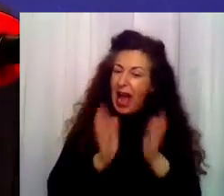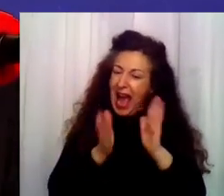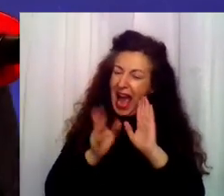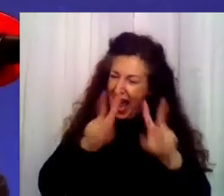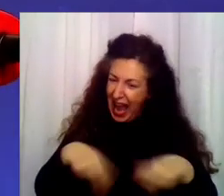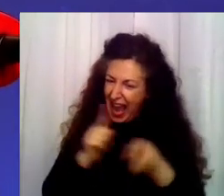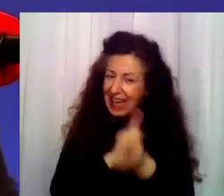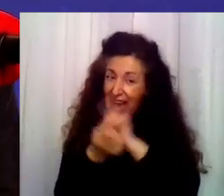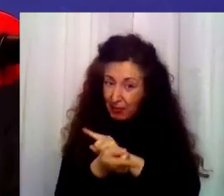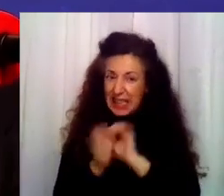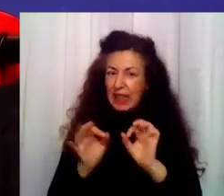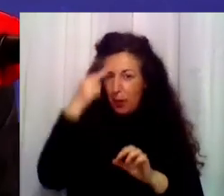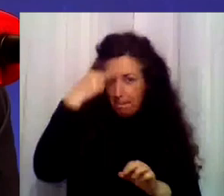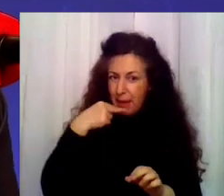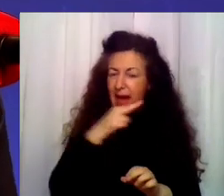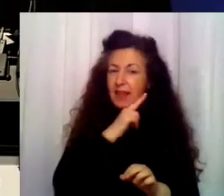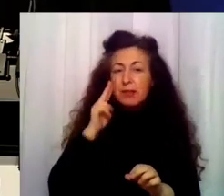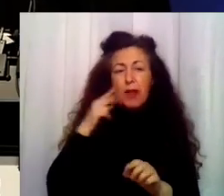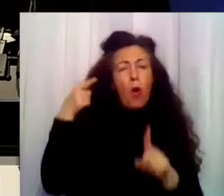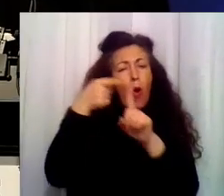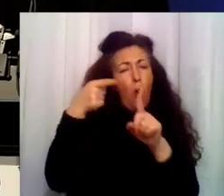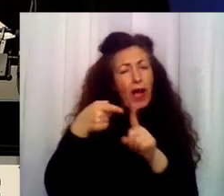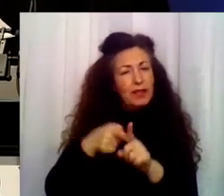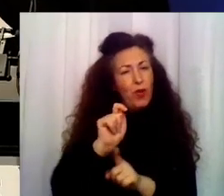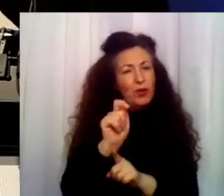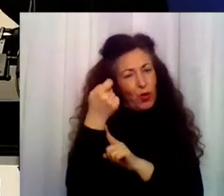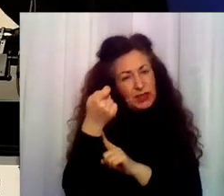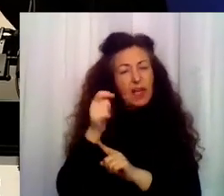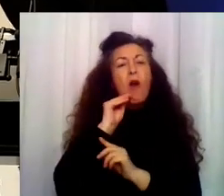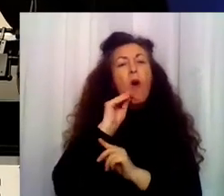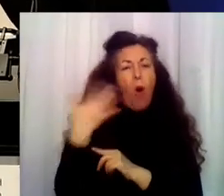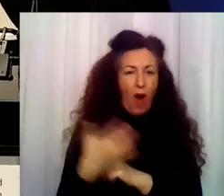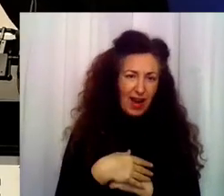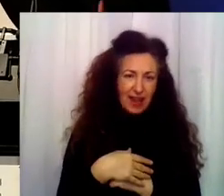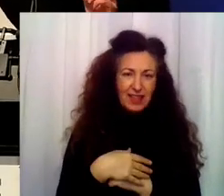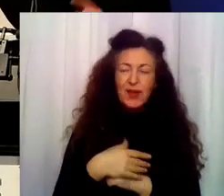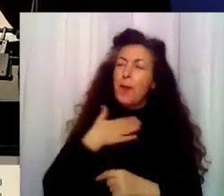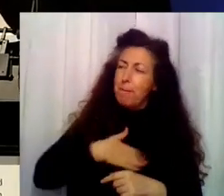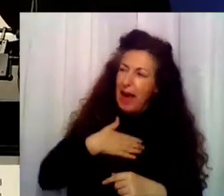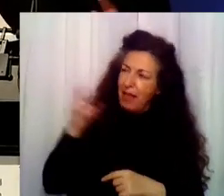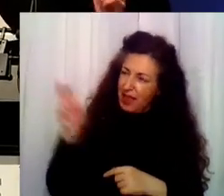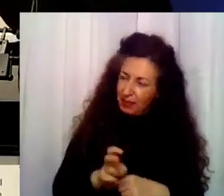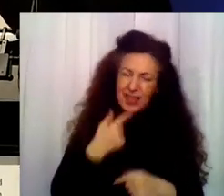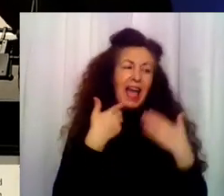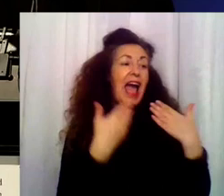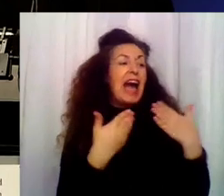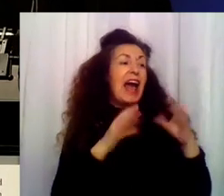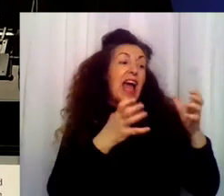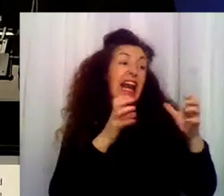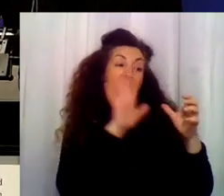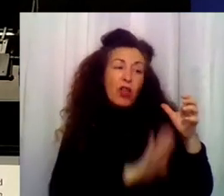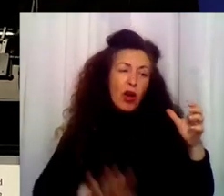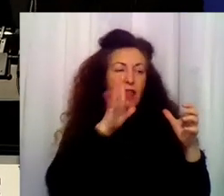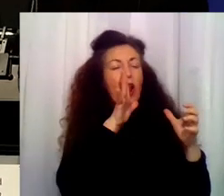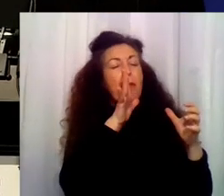y padres consiga los objetivos que se ha marcado. Ha sido un placer tenerle con nosotros. Muchas gracias a Radio Nacional por apoyar este proyecto